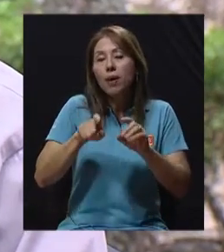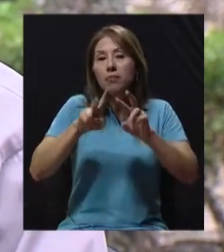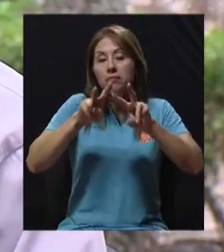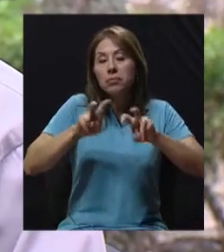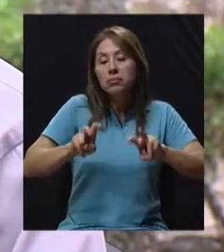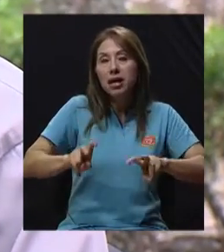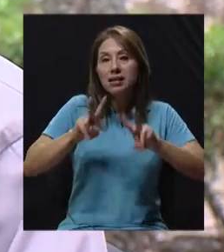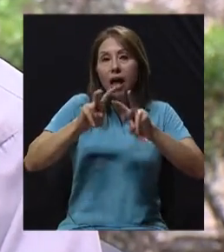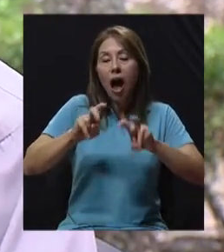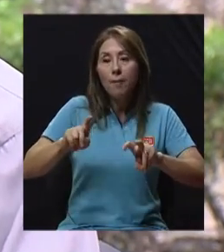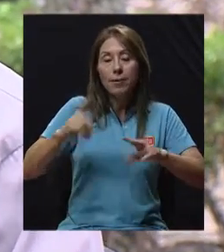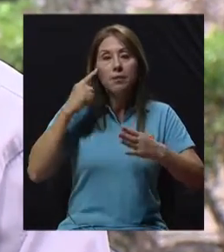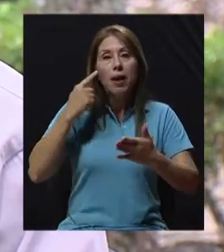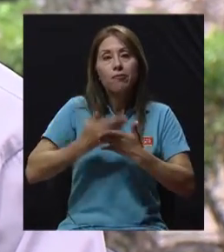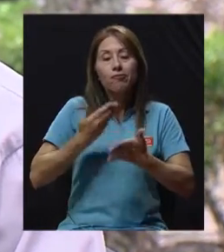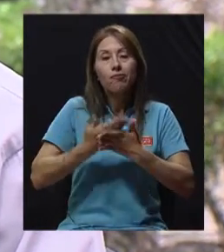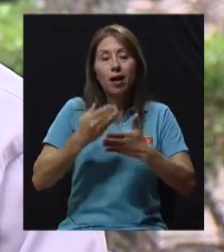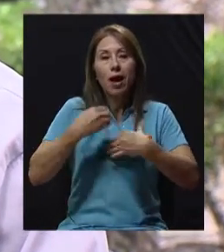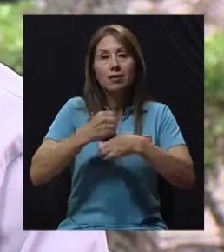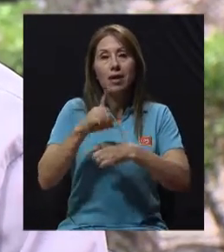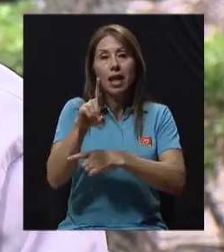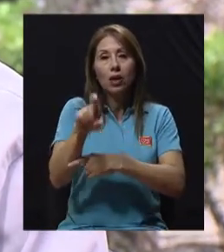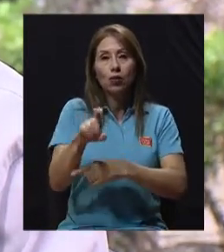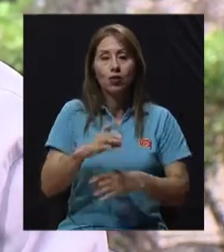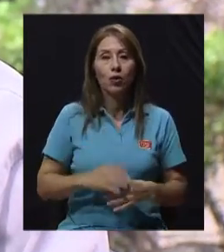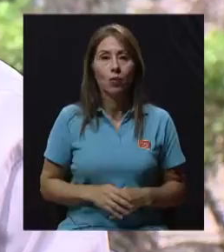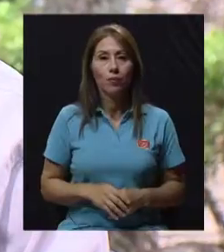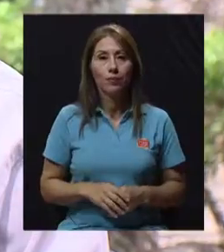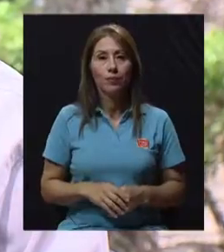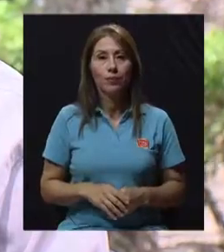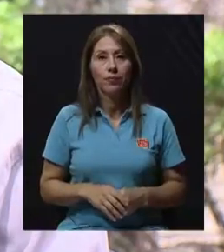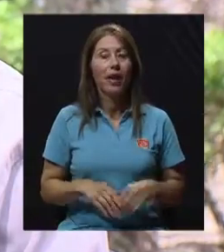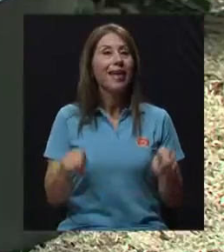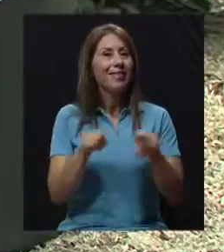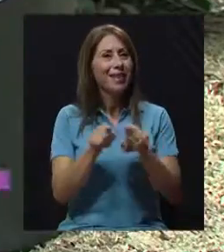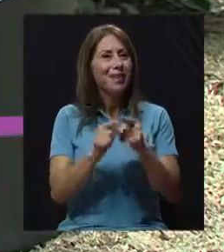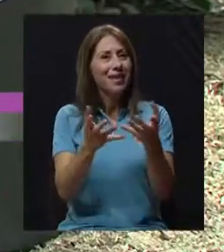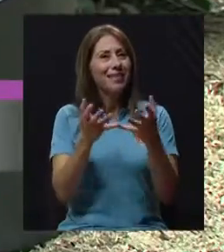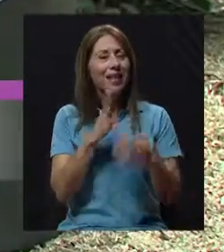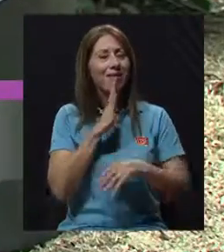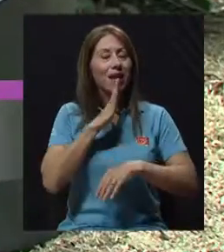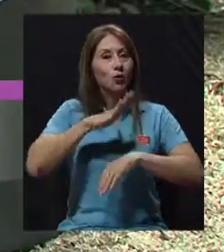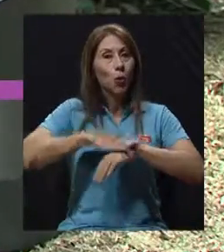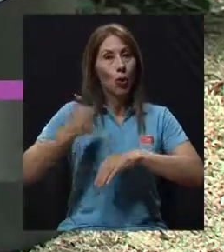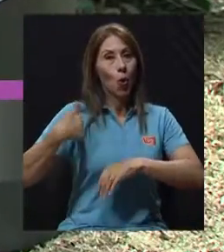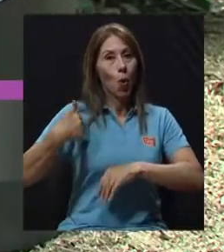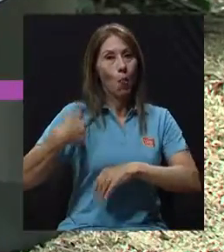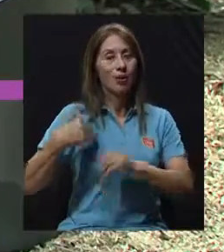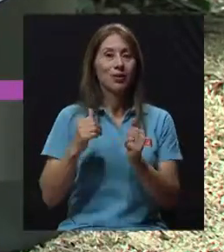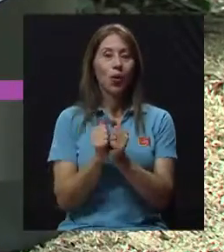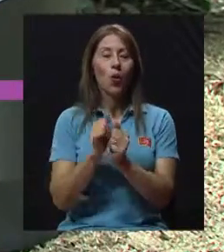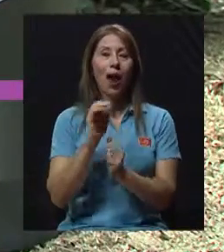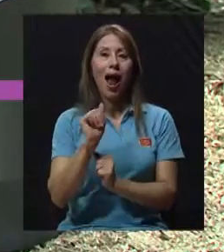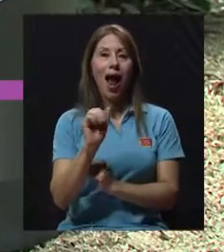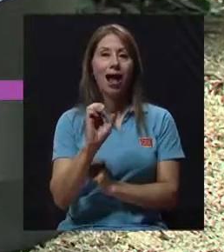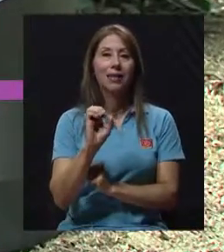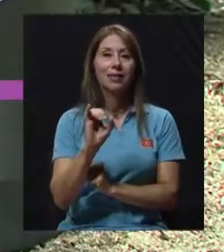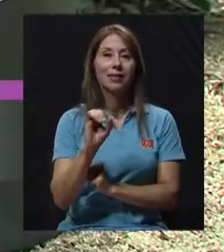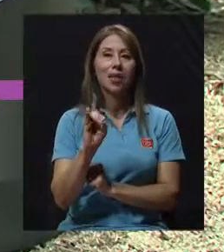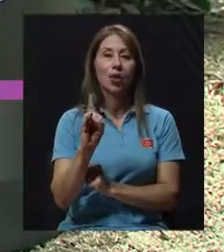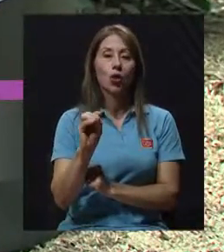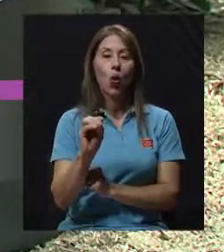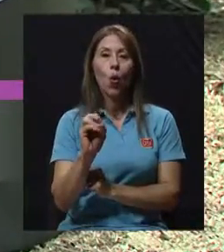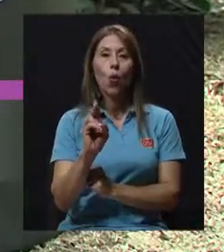exámenes para hacer el diagnóstico, digamos, propiamente. Doctor, yo quisiera también hablar de los hombres con el ácido úrico, que se da mucho.